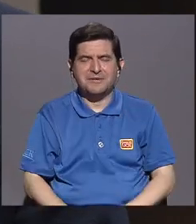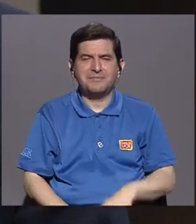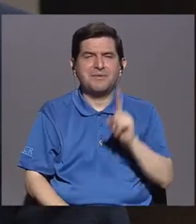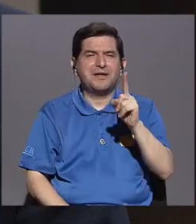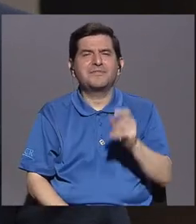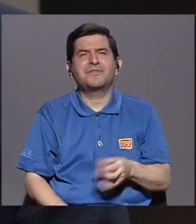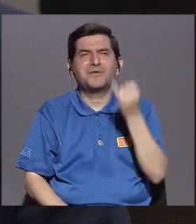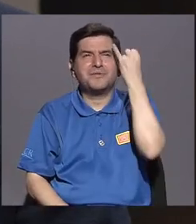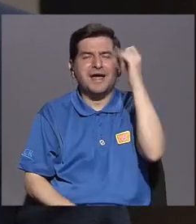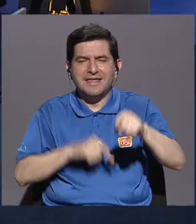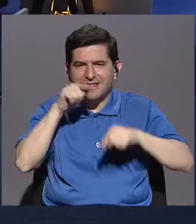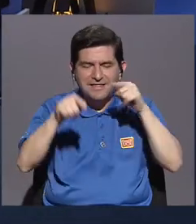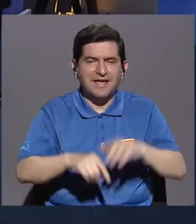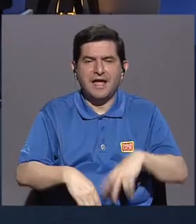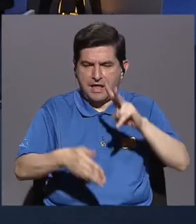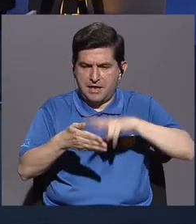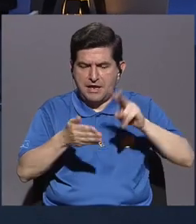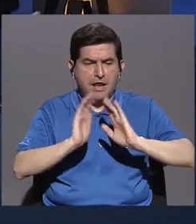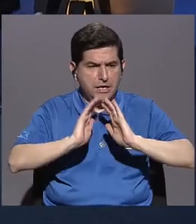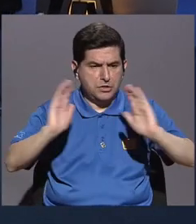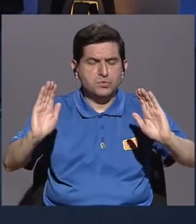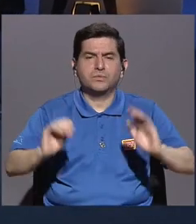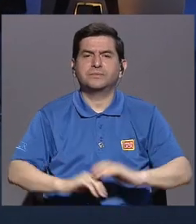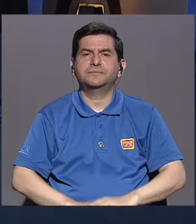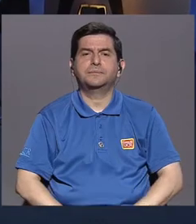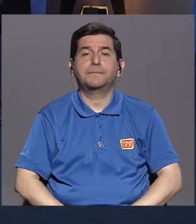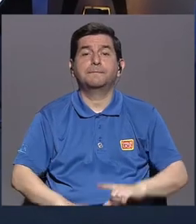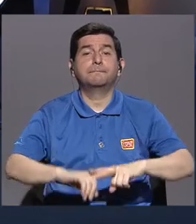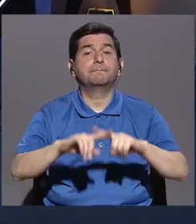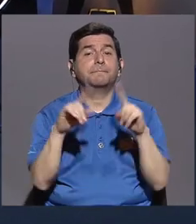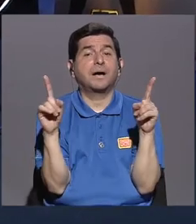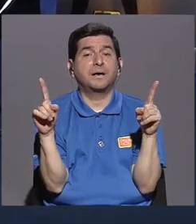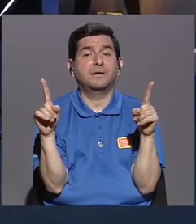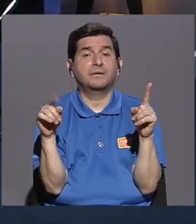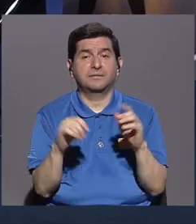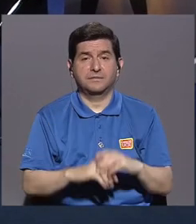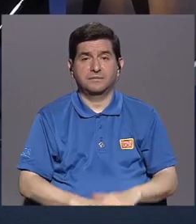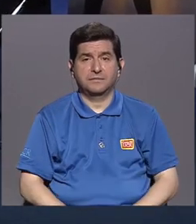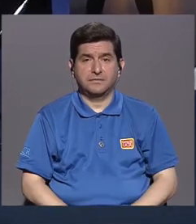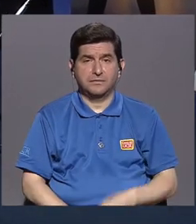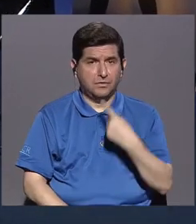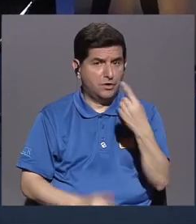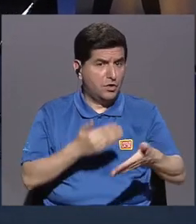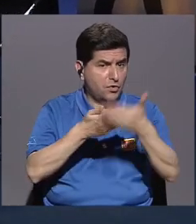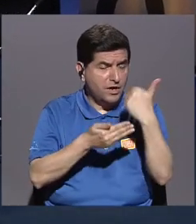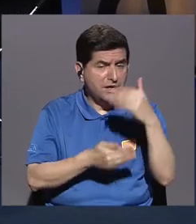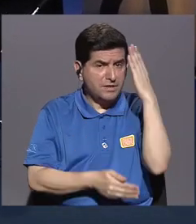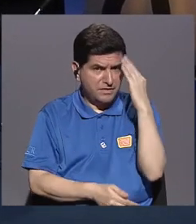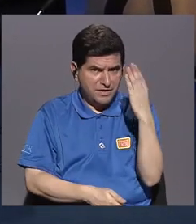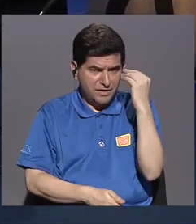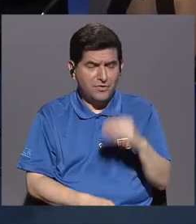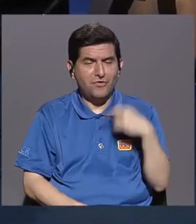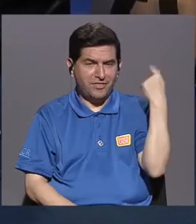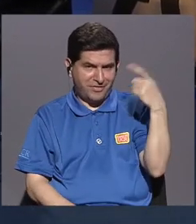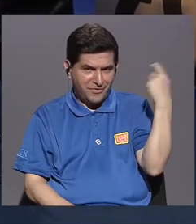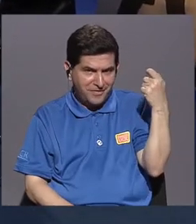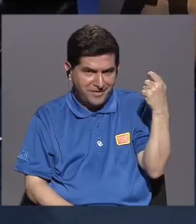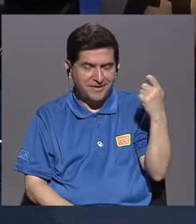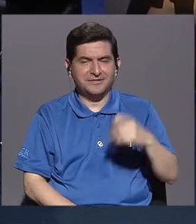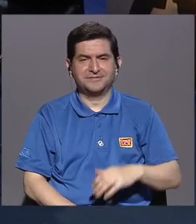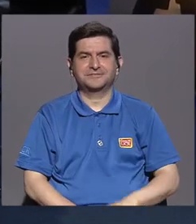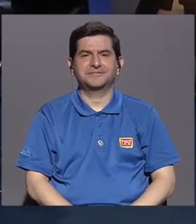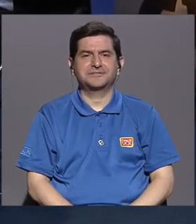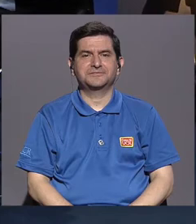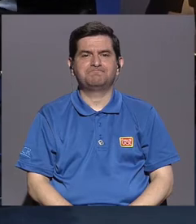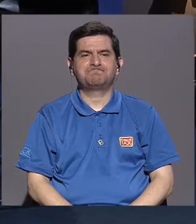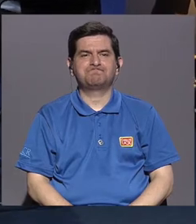crítico, de la lectura en sus hijos, ¿verdad? Pero esto que apuntas de esa experiencia en Guanacaste, sin duda